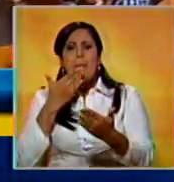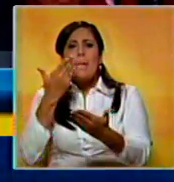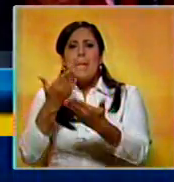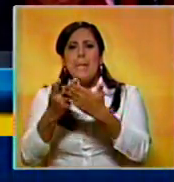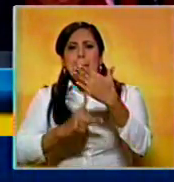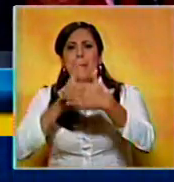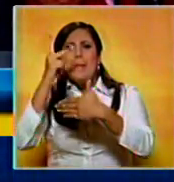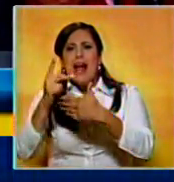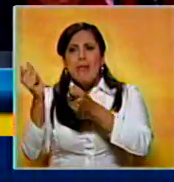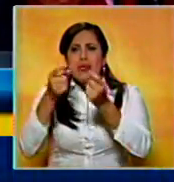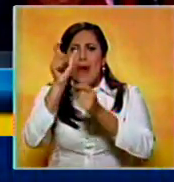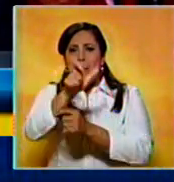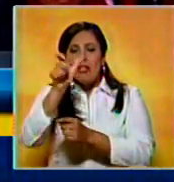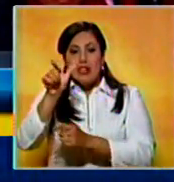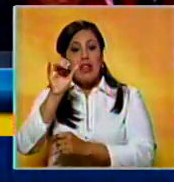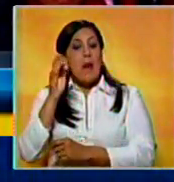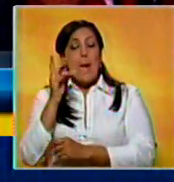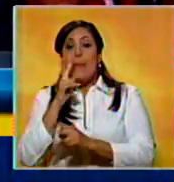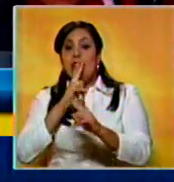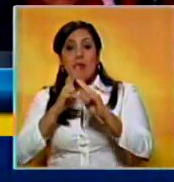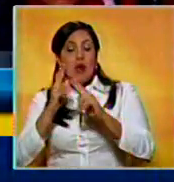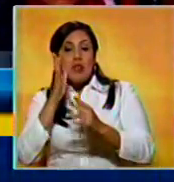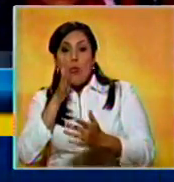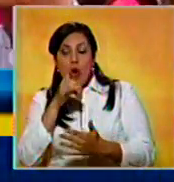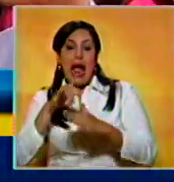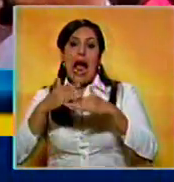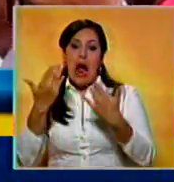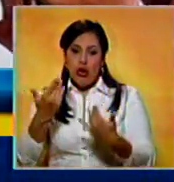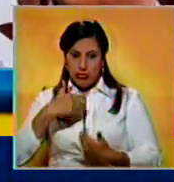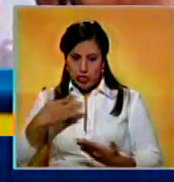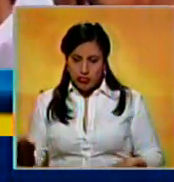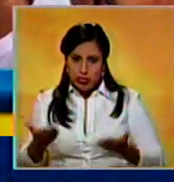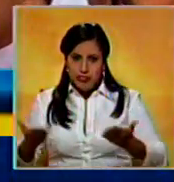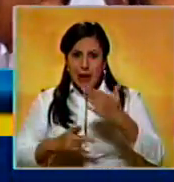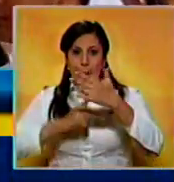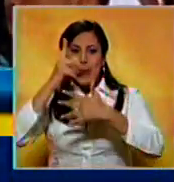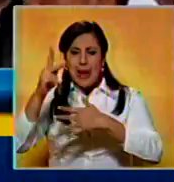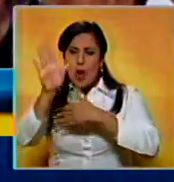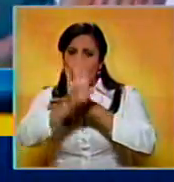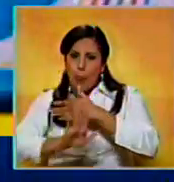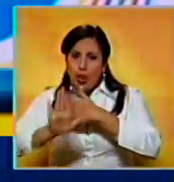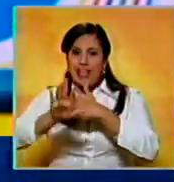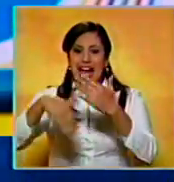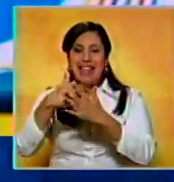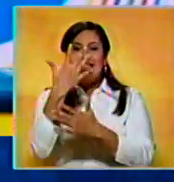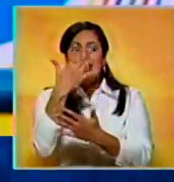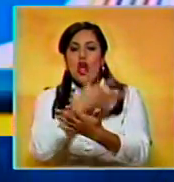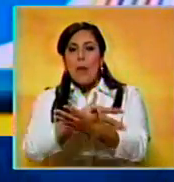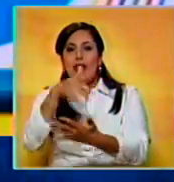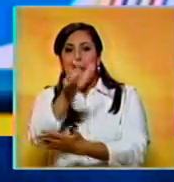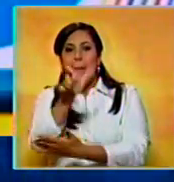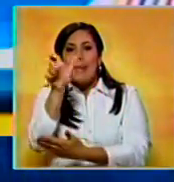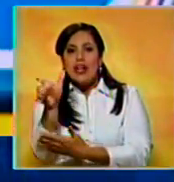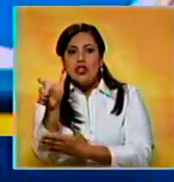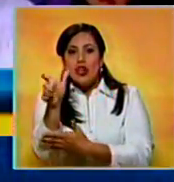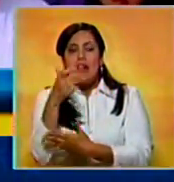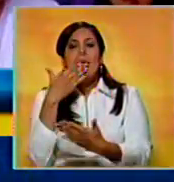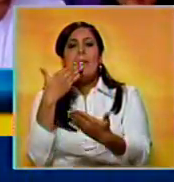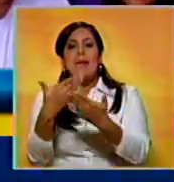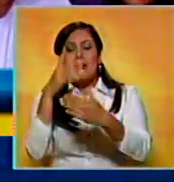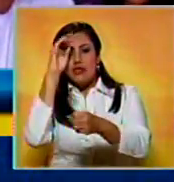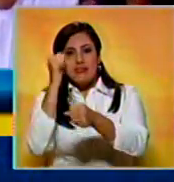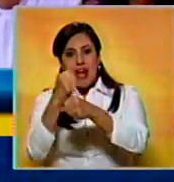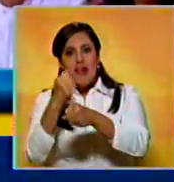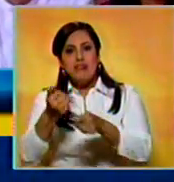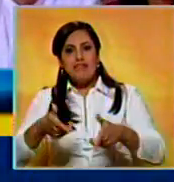plan migratorio y aún así no había actuado, por lo que promoverá un plan que proteja hasta 5 millones de inmigrantes con permisos de